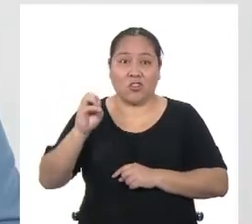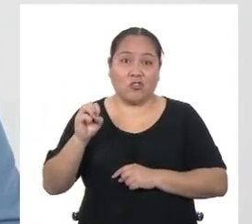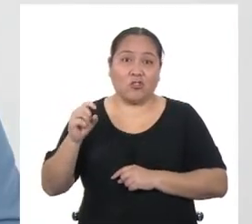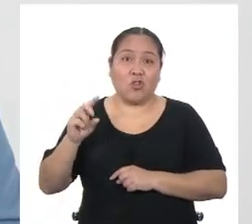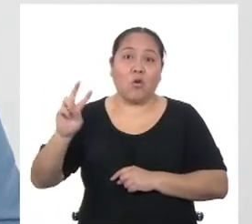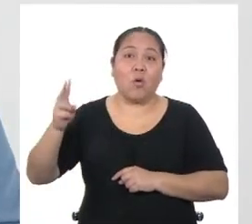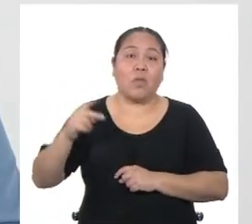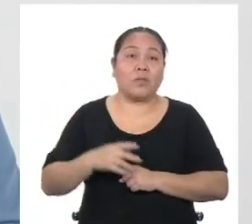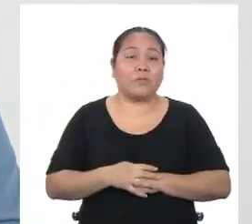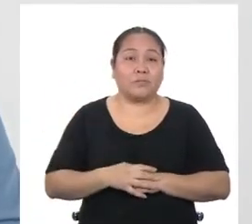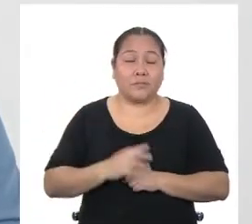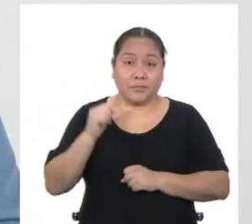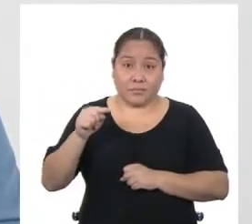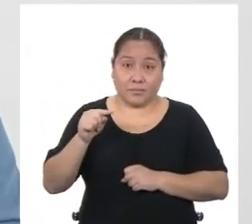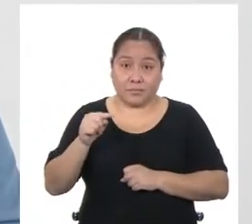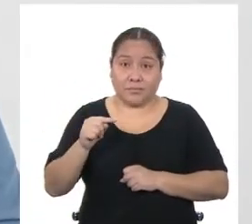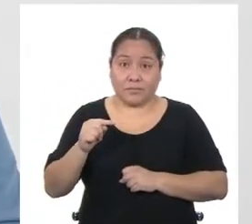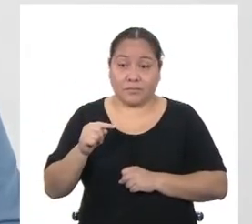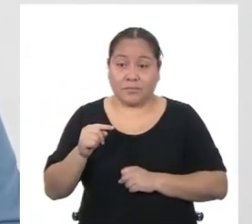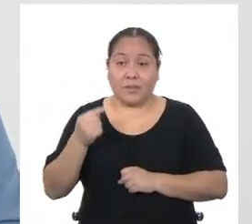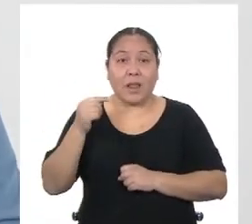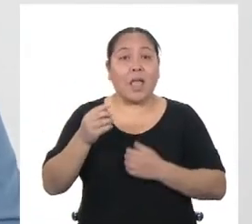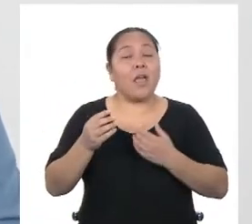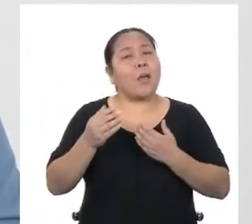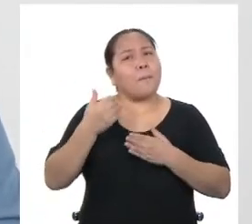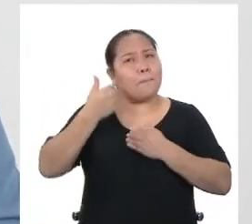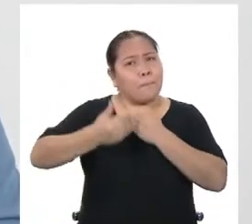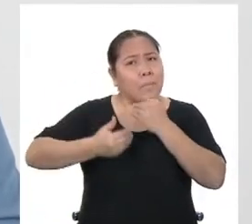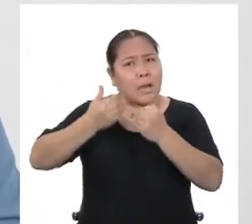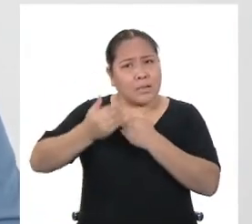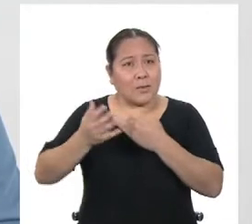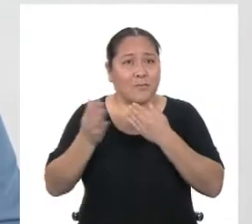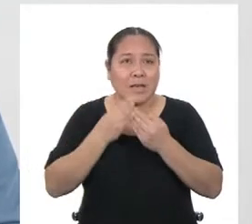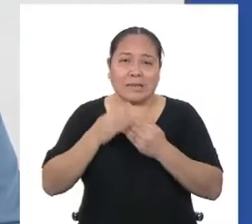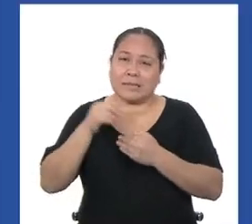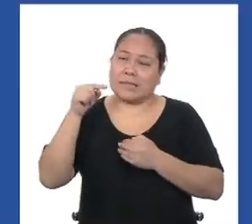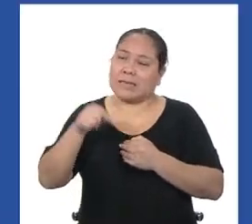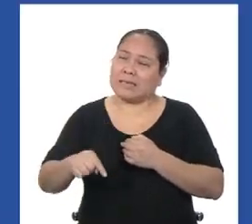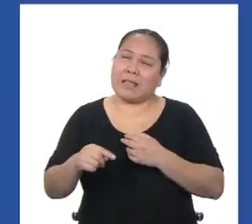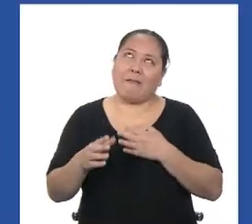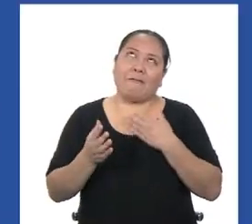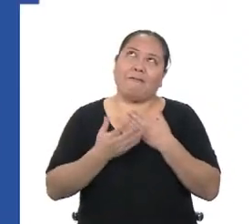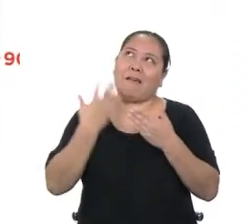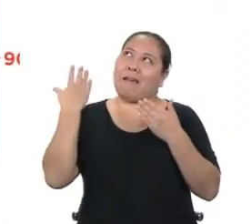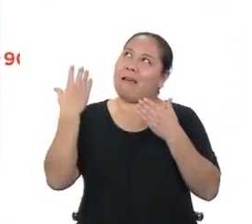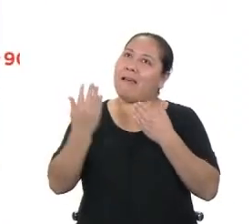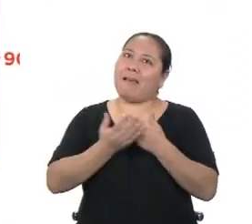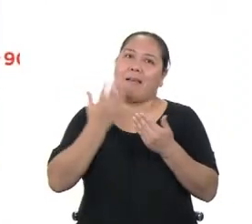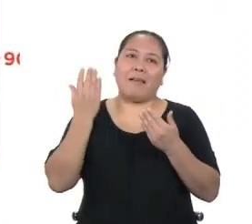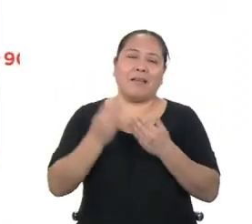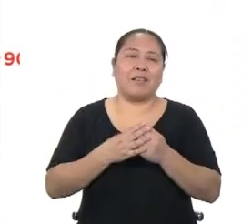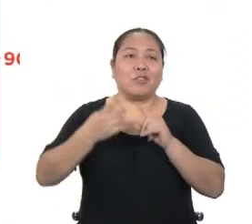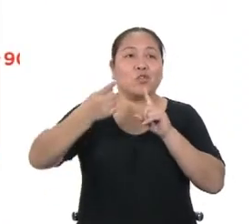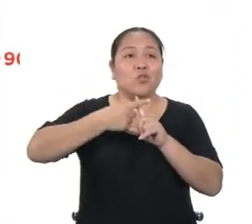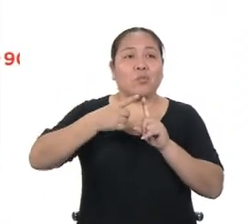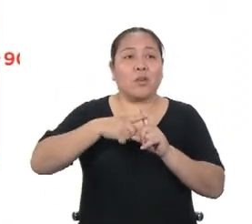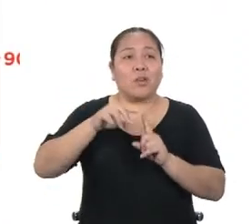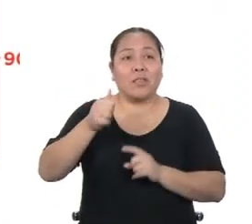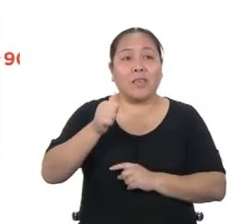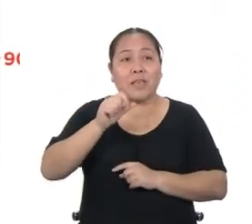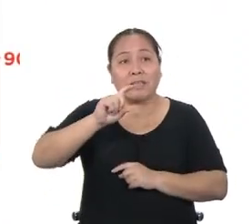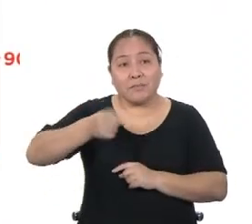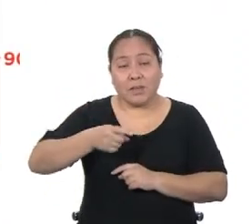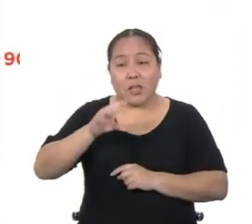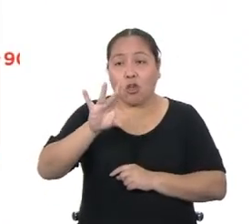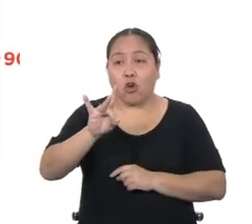Si los pasos anteriores fueron sencillos, este ya es sencillísimo. Sumemos los 10.800